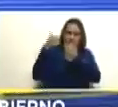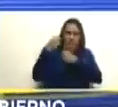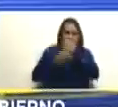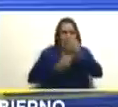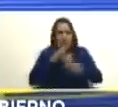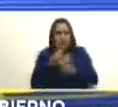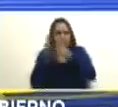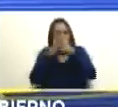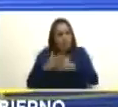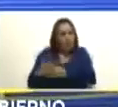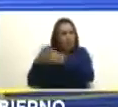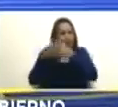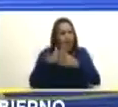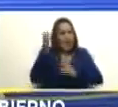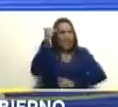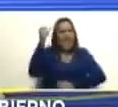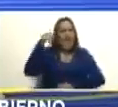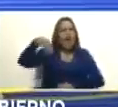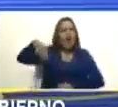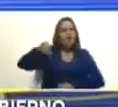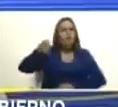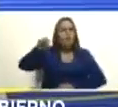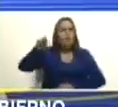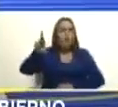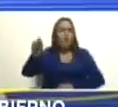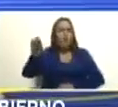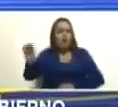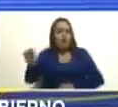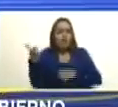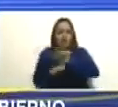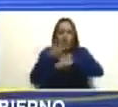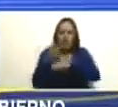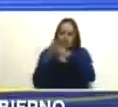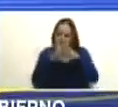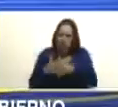imperiales de la doctrina Monroe del gobierno de Estados Unidos